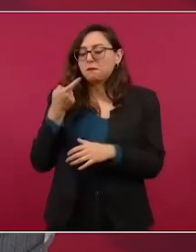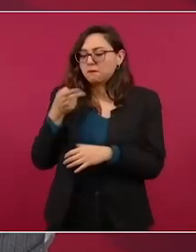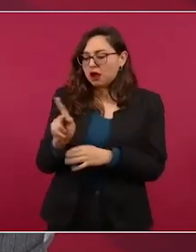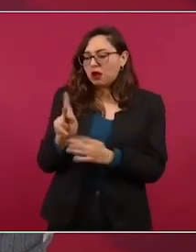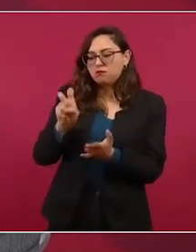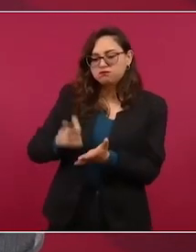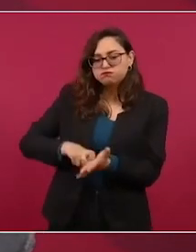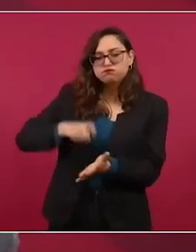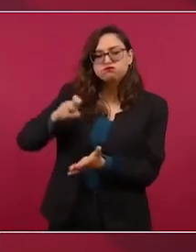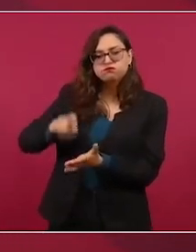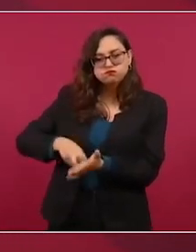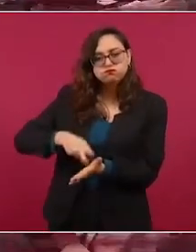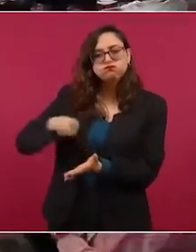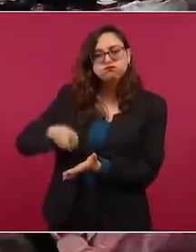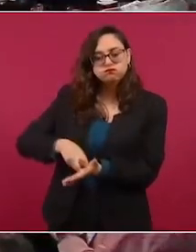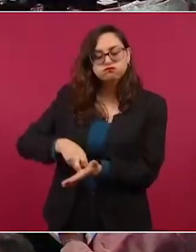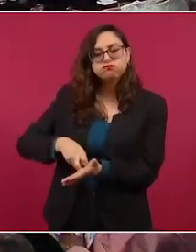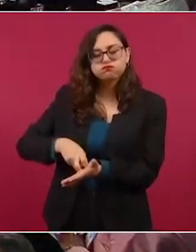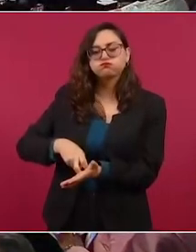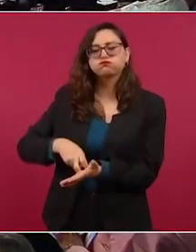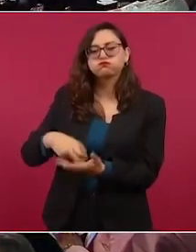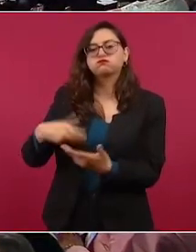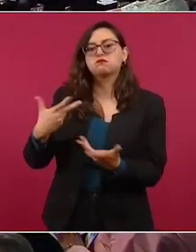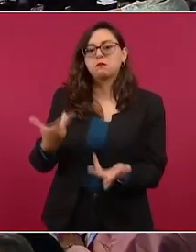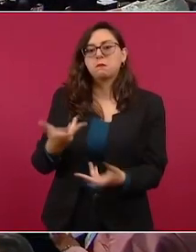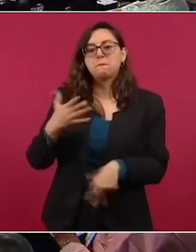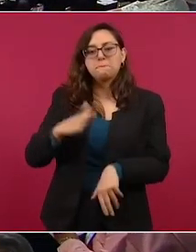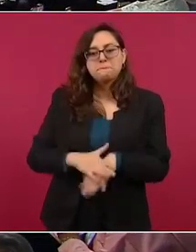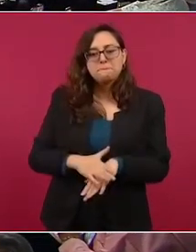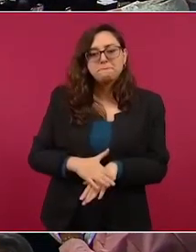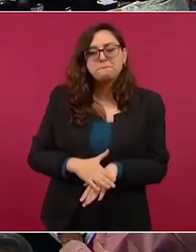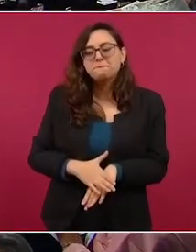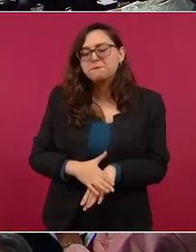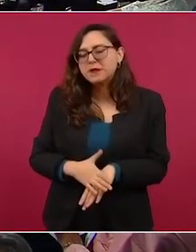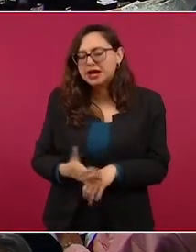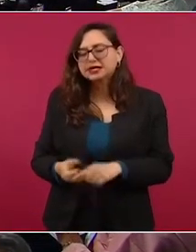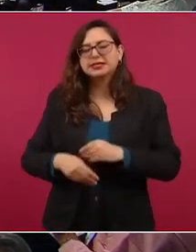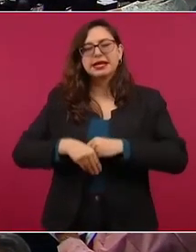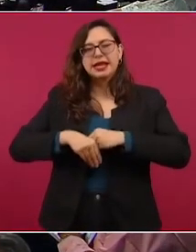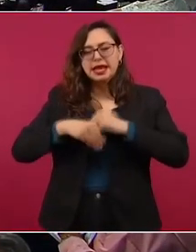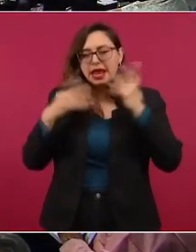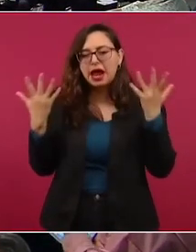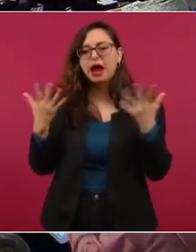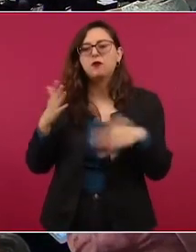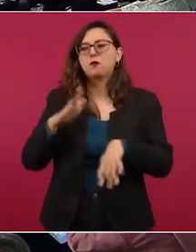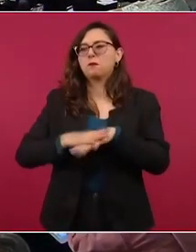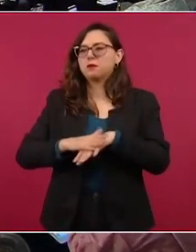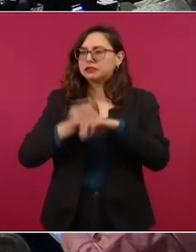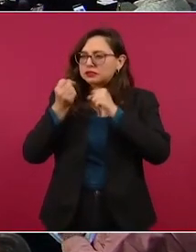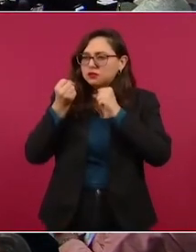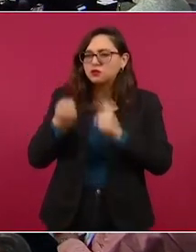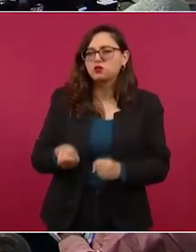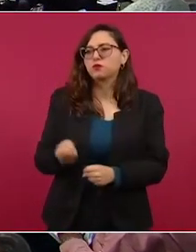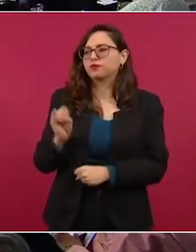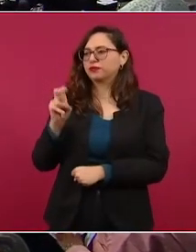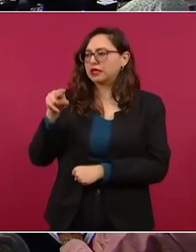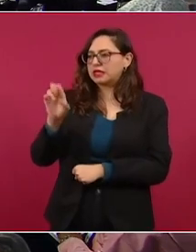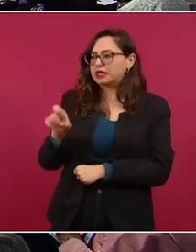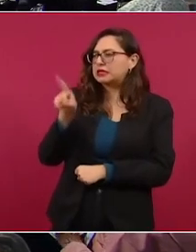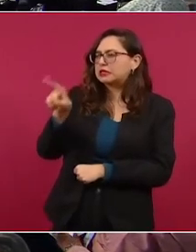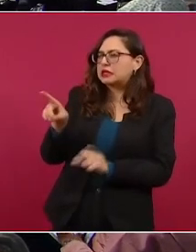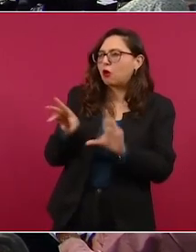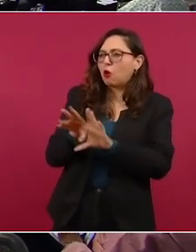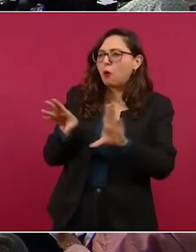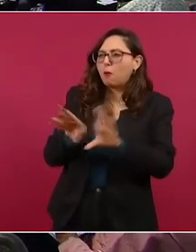y que permita reafirmar principios establecidos en la propia